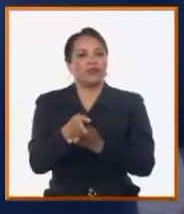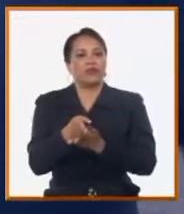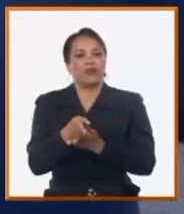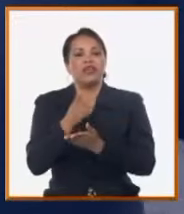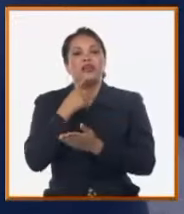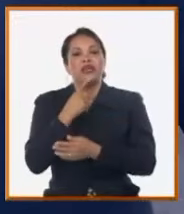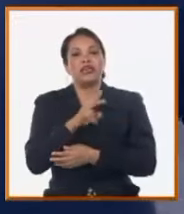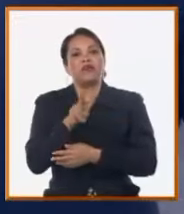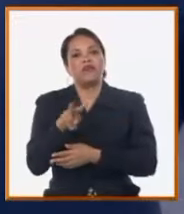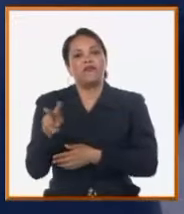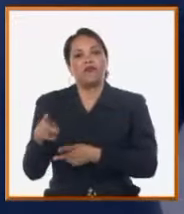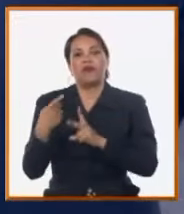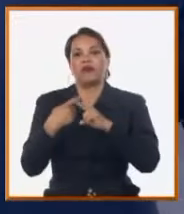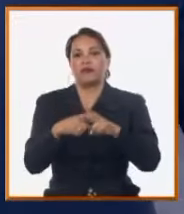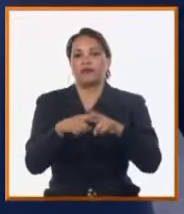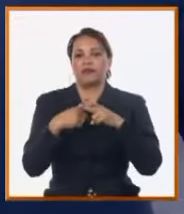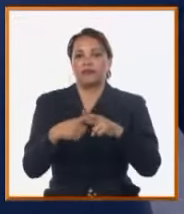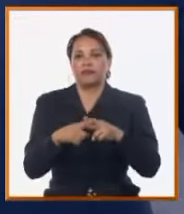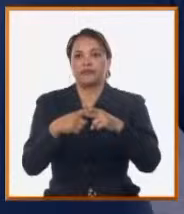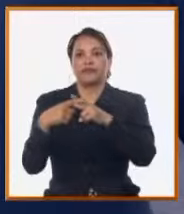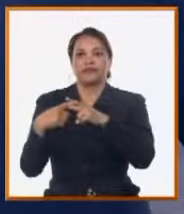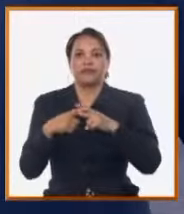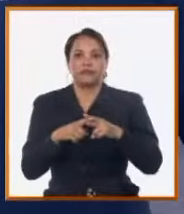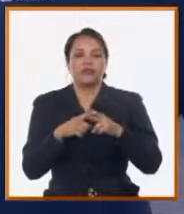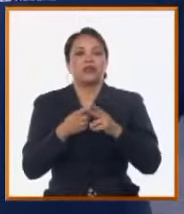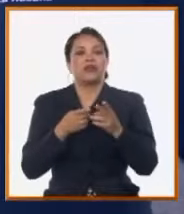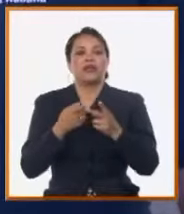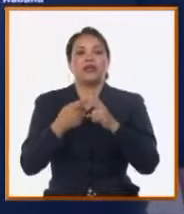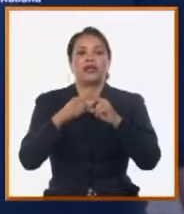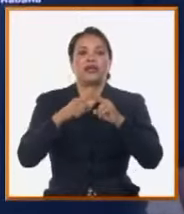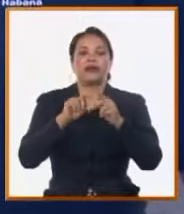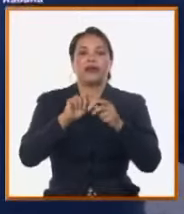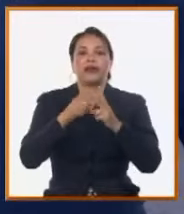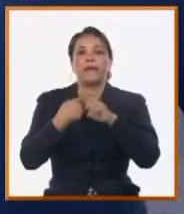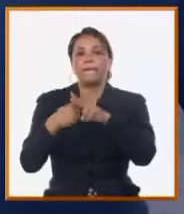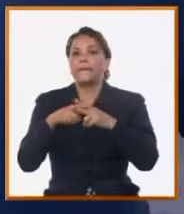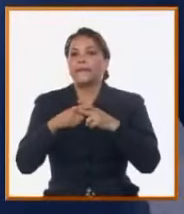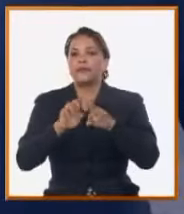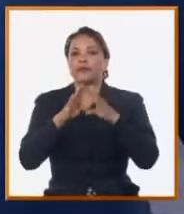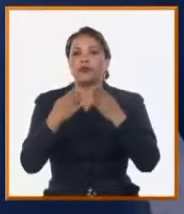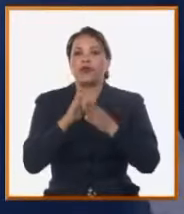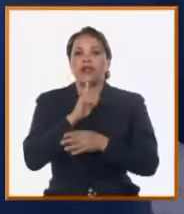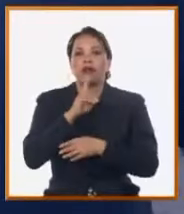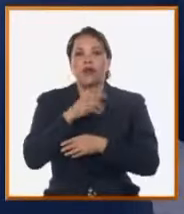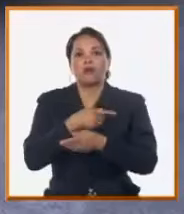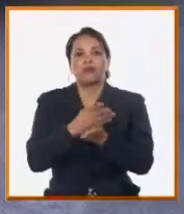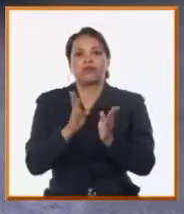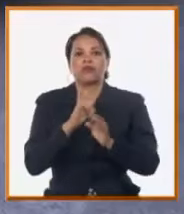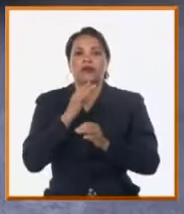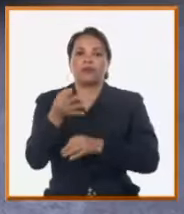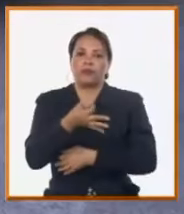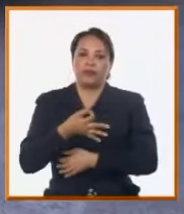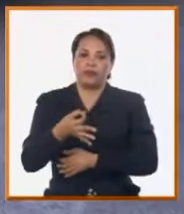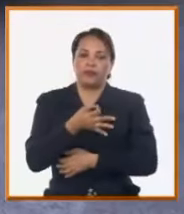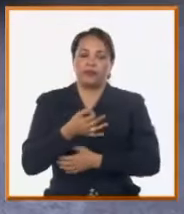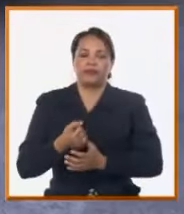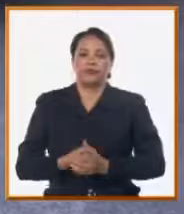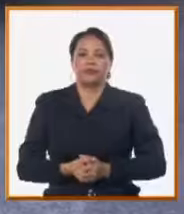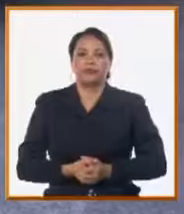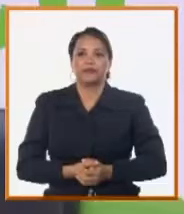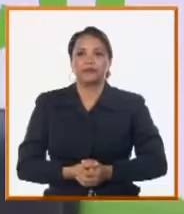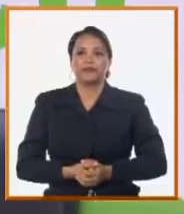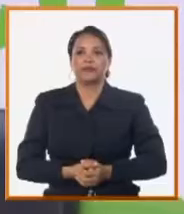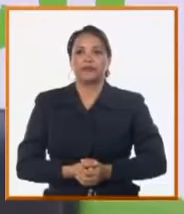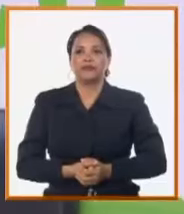soluciones a la reparación y el mantenimiento de las redes hidráulicas en los municipios que ella tiene. El alto coeficiente